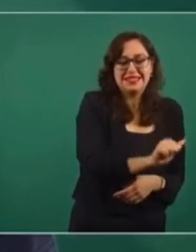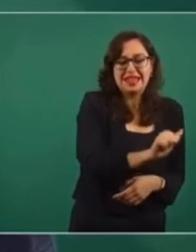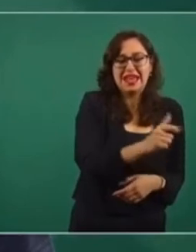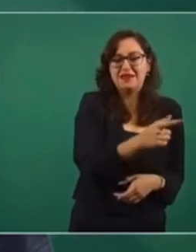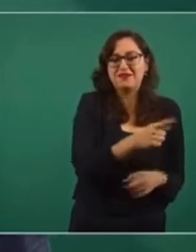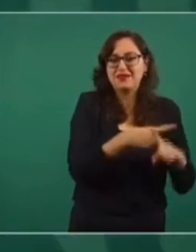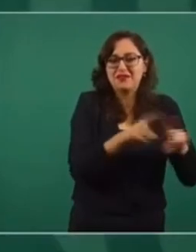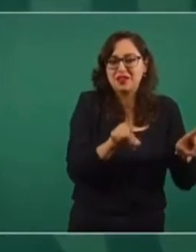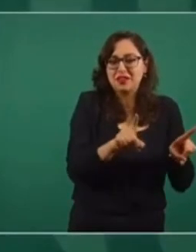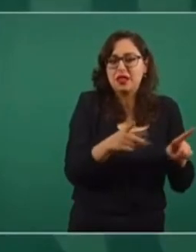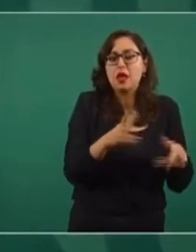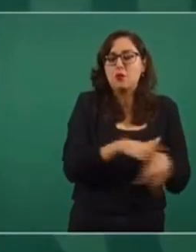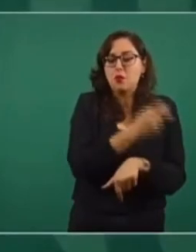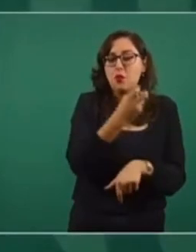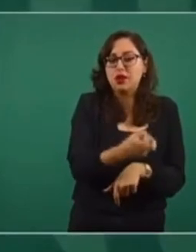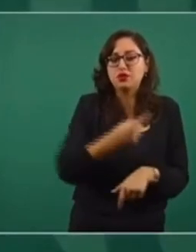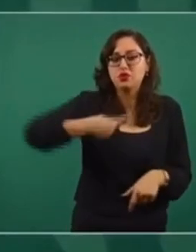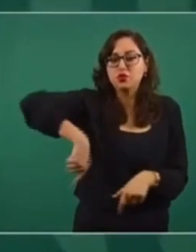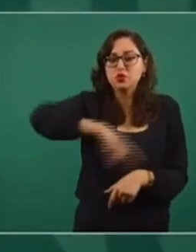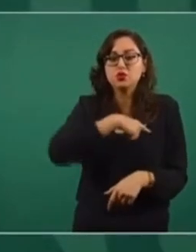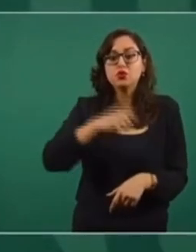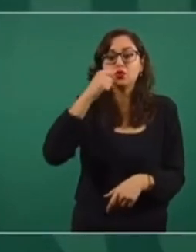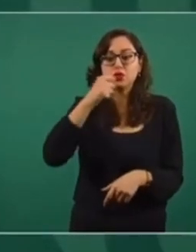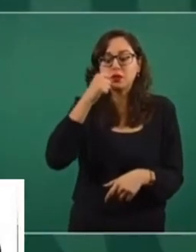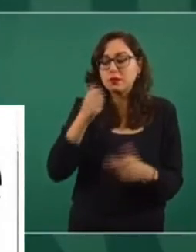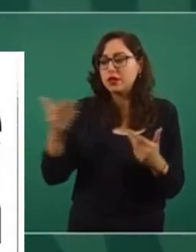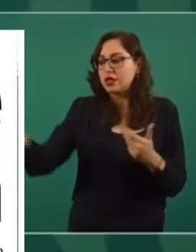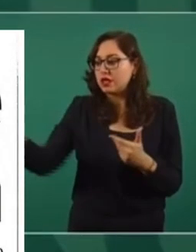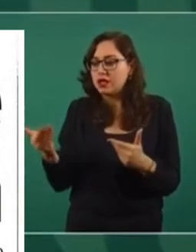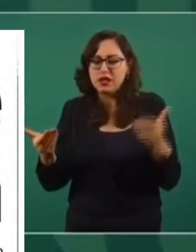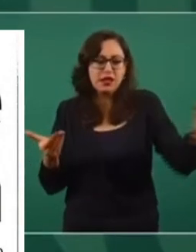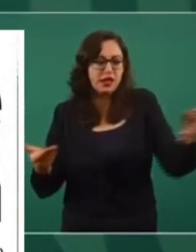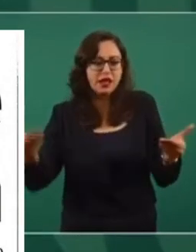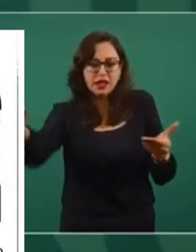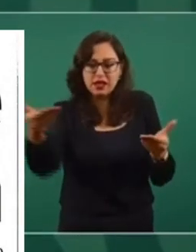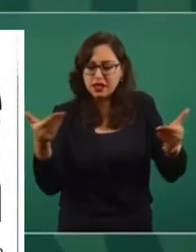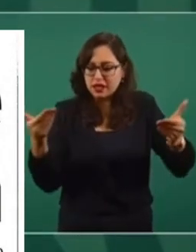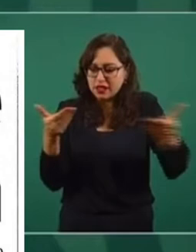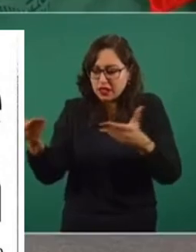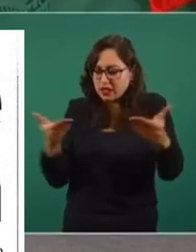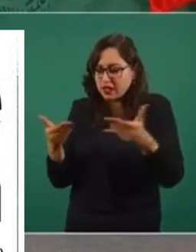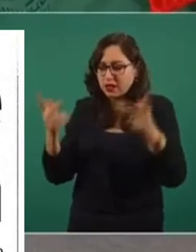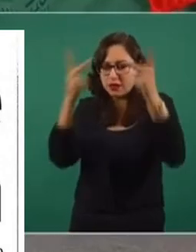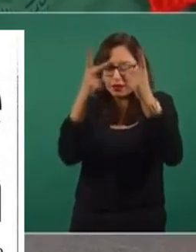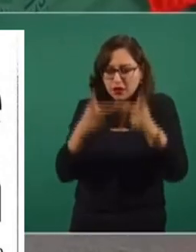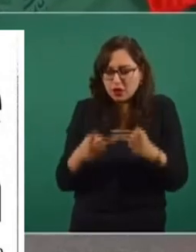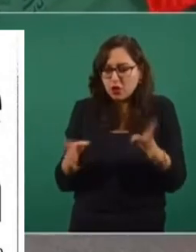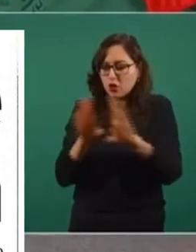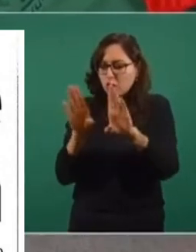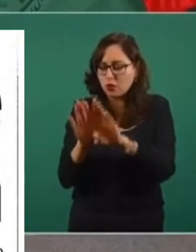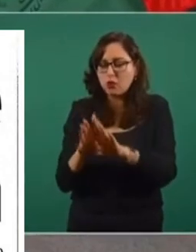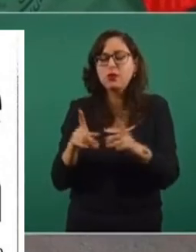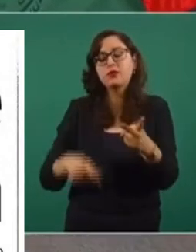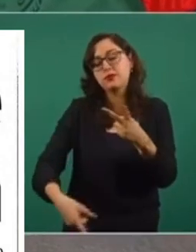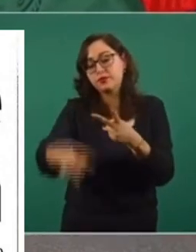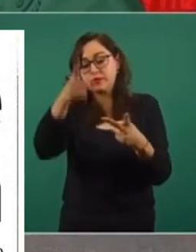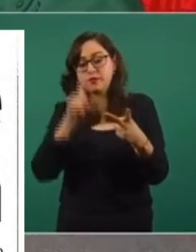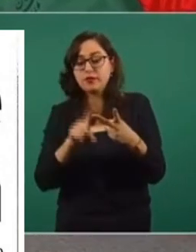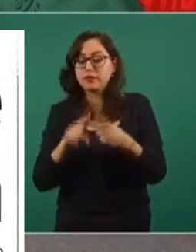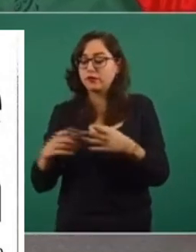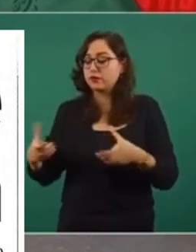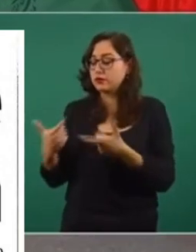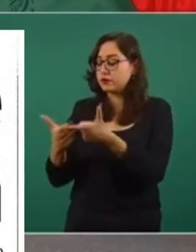del Registro, con INEGI. Y respecto al otro tema que tú dices de la recomendación,